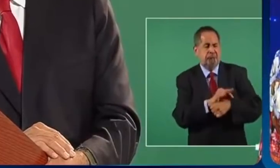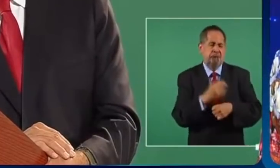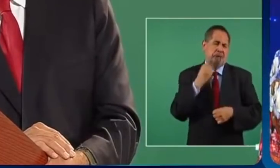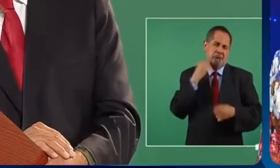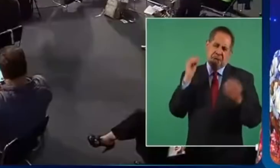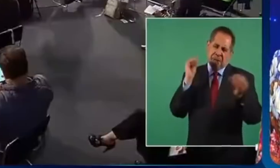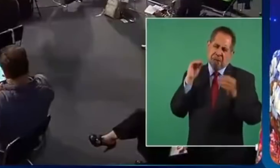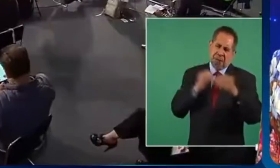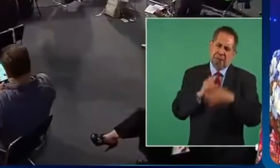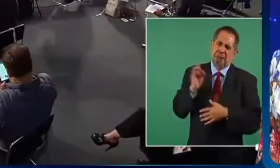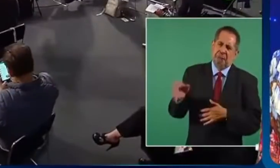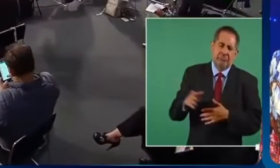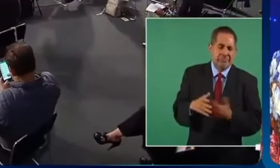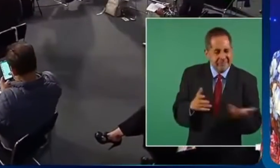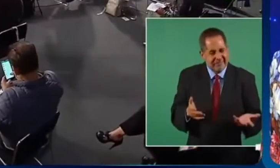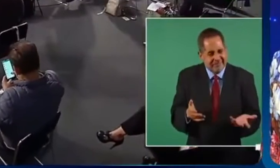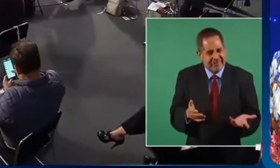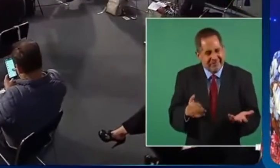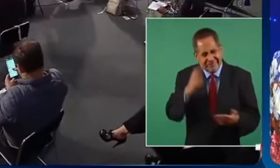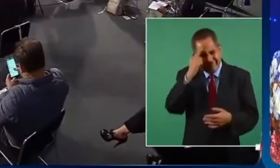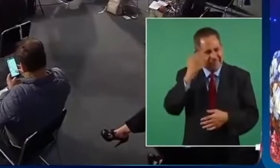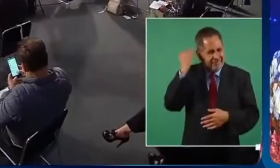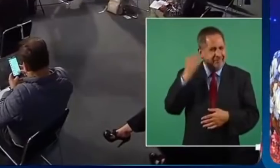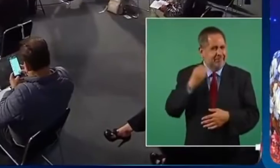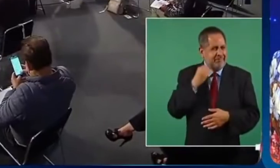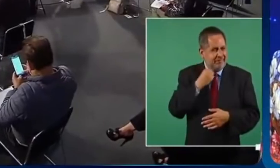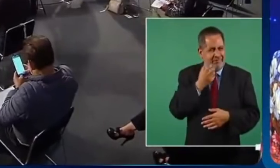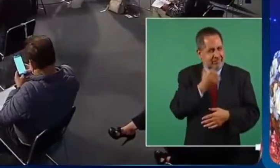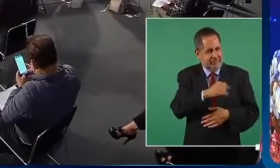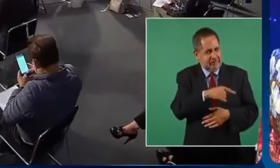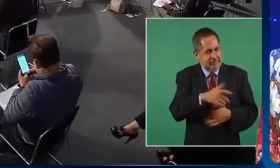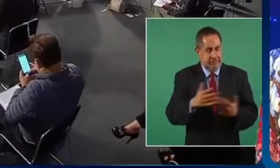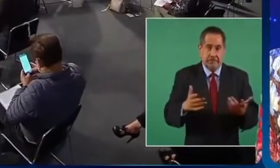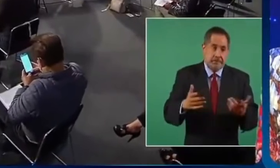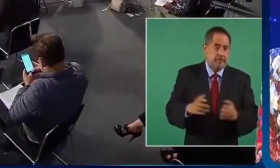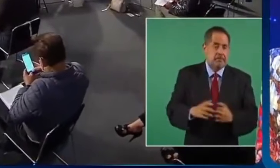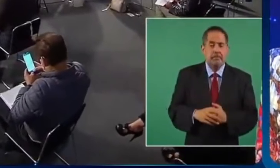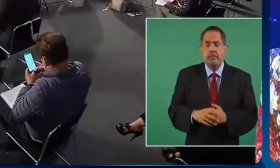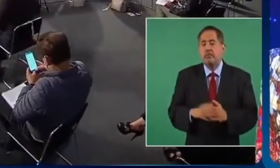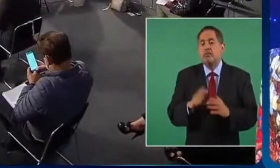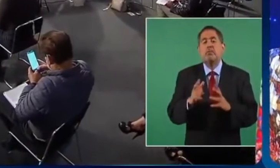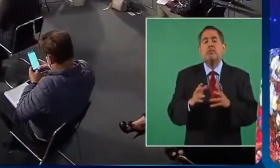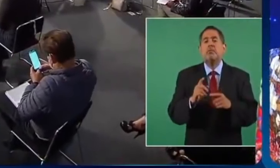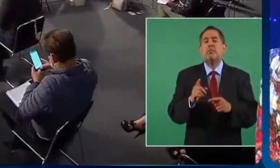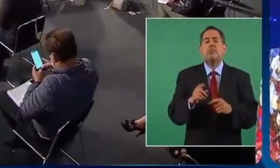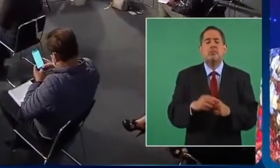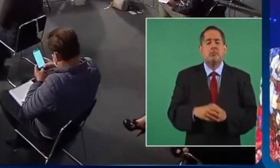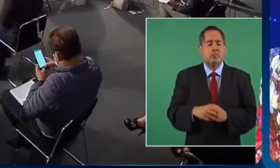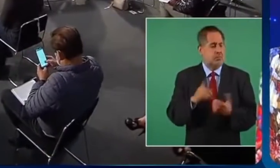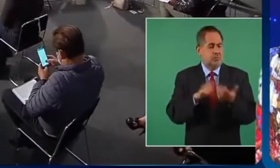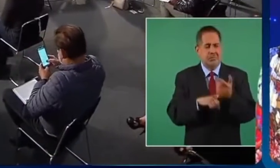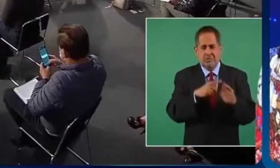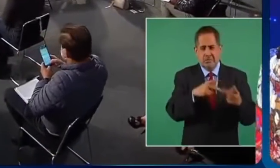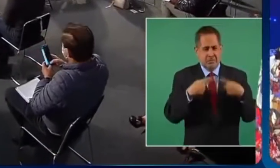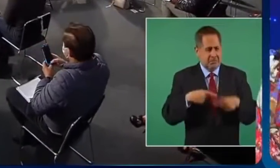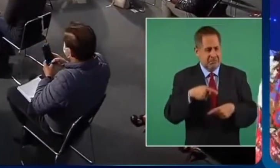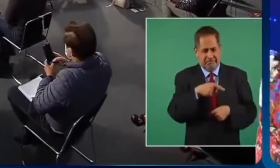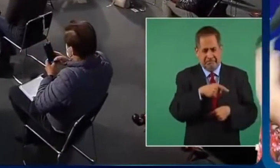otros que eran este magos